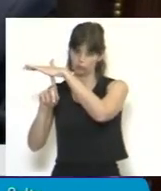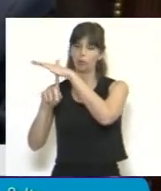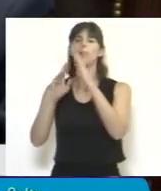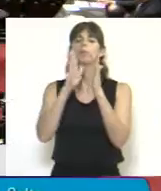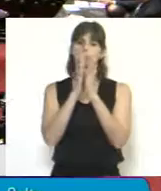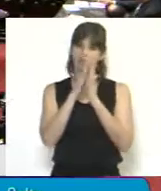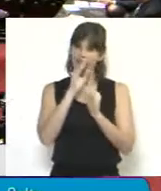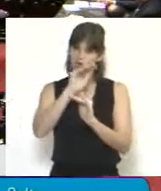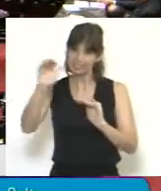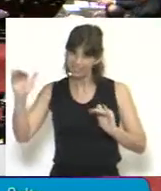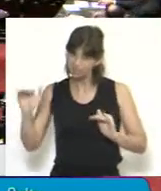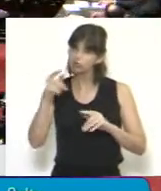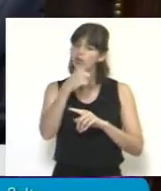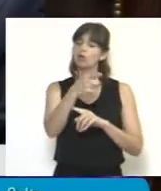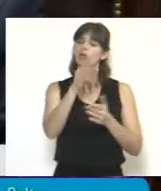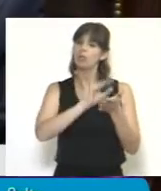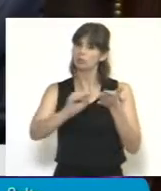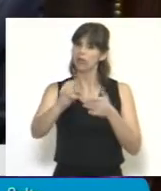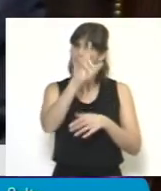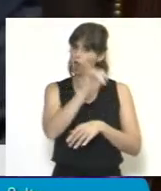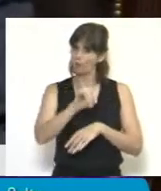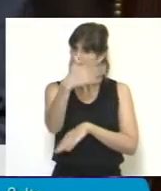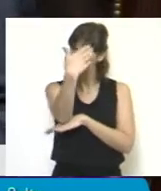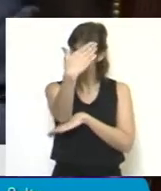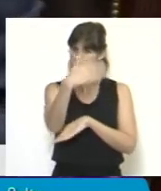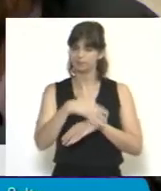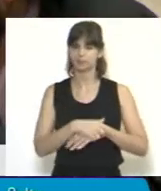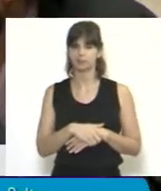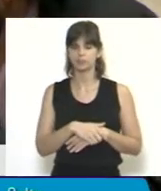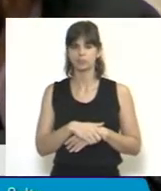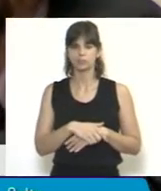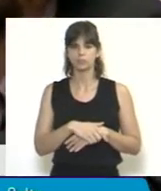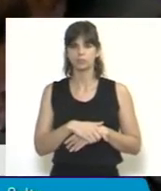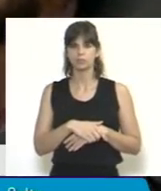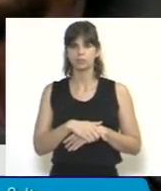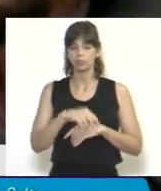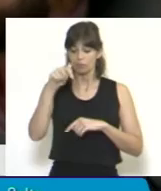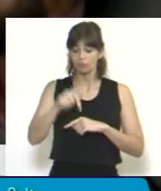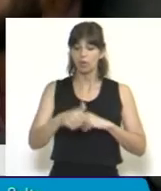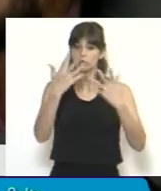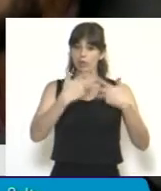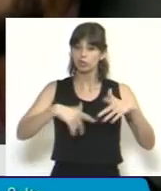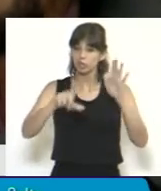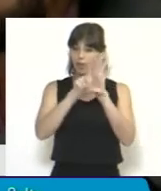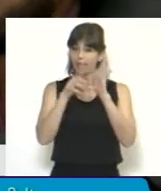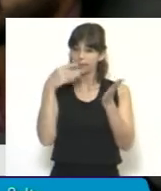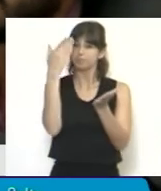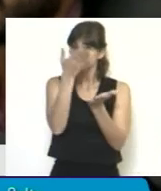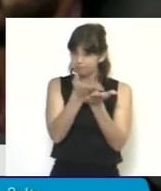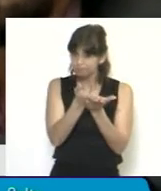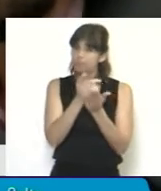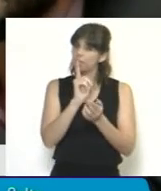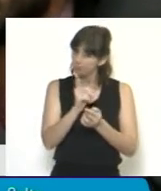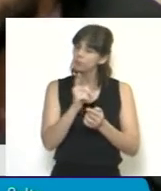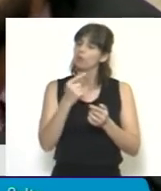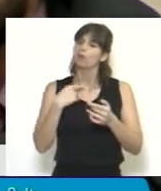Silencio, por favor, está haciendo uso de la palabra el diputado López. Hemos planteado en este proyecto de ley que se elija una